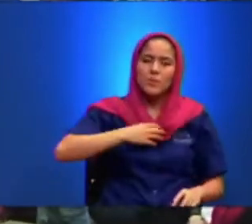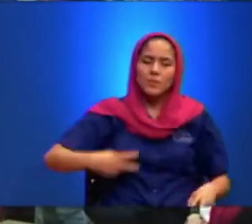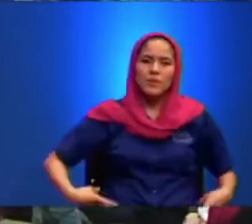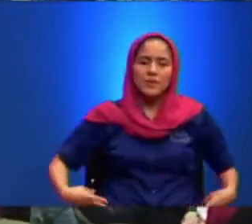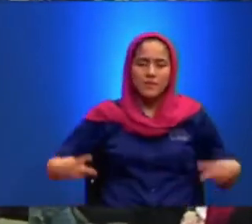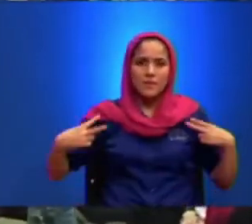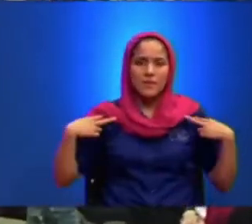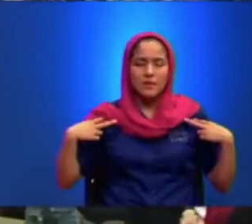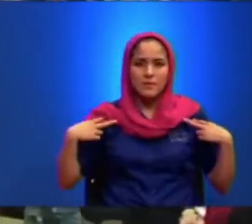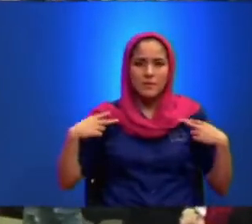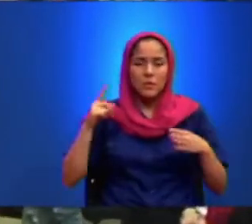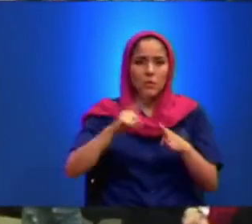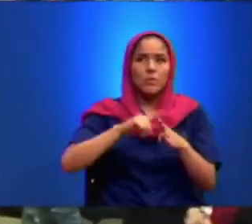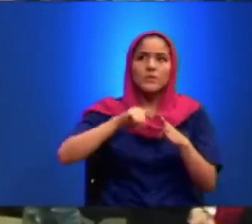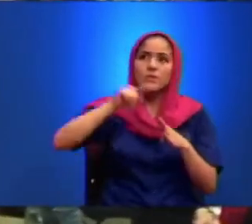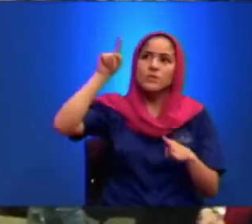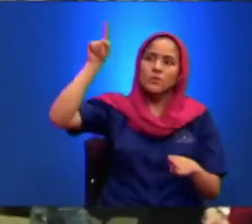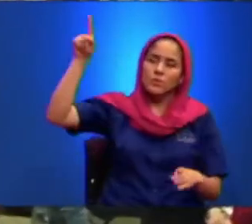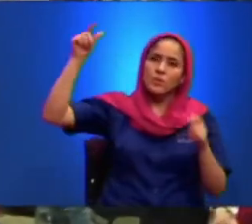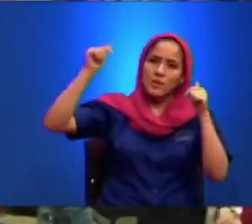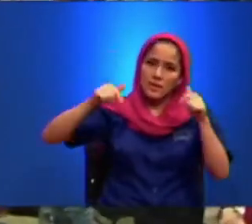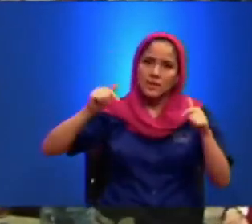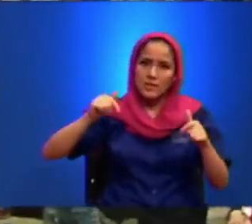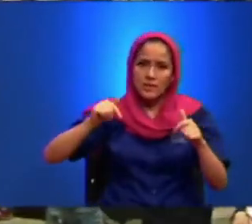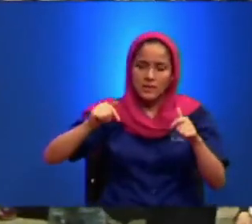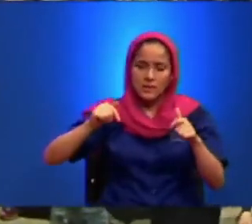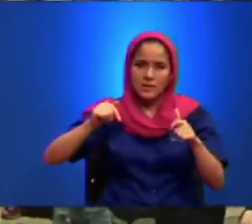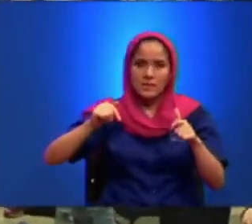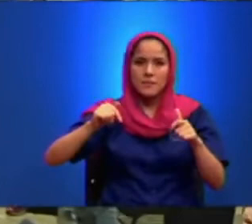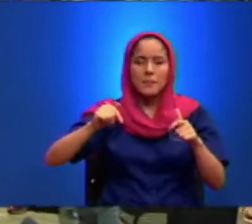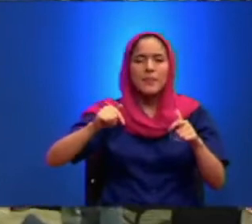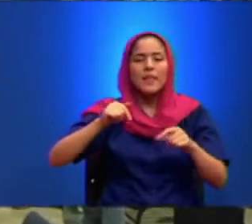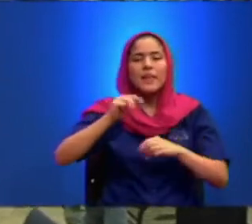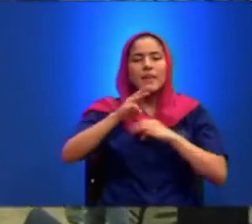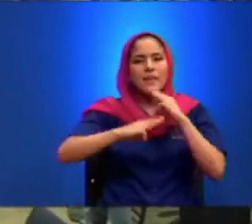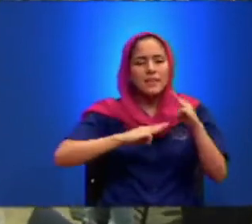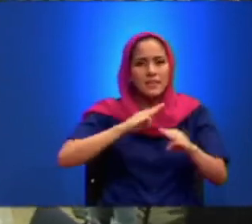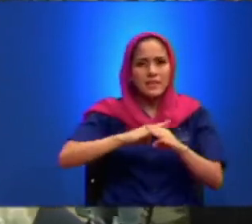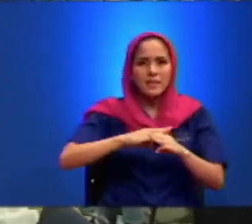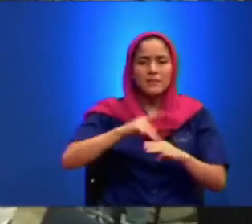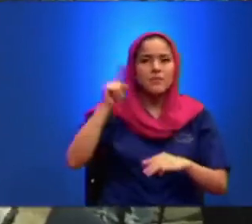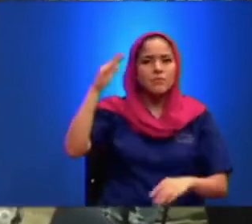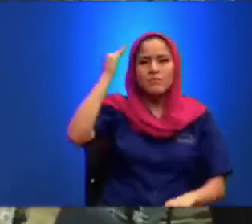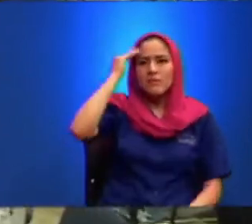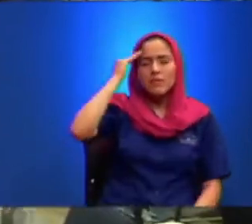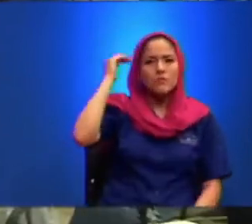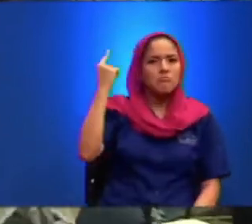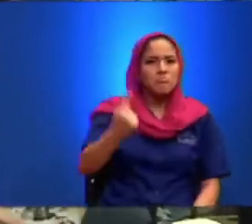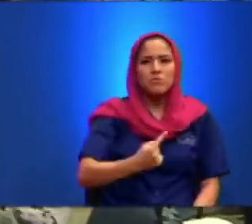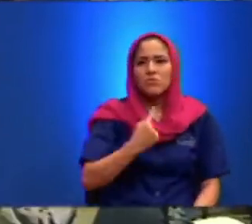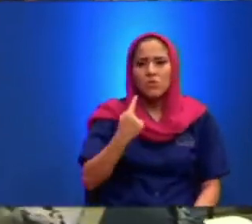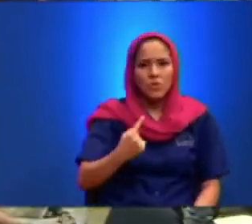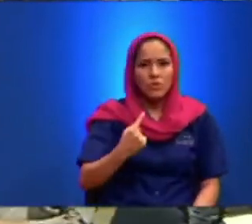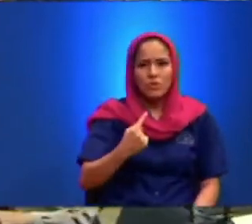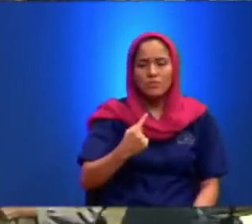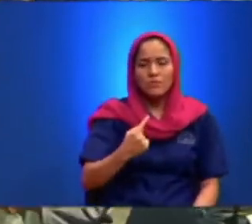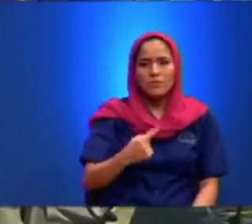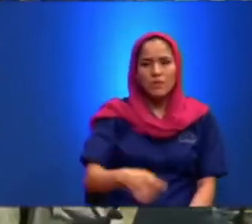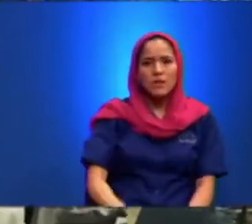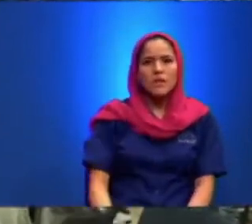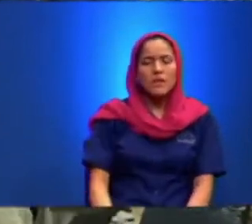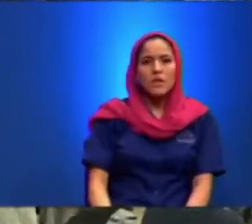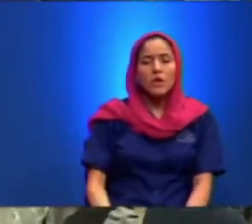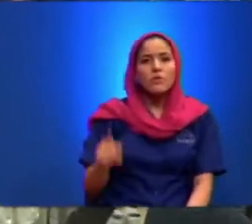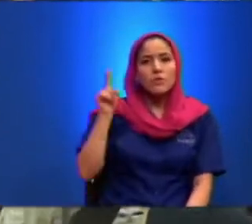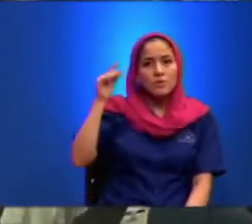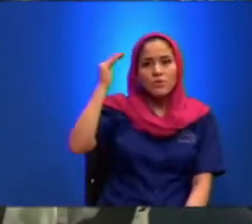Tierra Sabiendo Todo Lo Que Te Esperaba Sabiendo Que Incluso Te Iban A Borrar Del